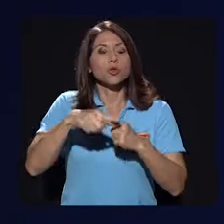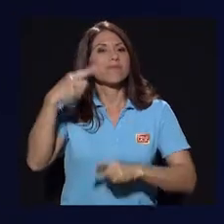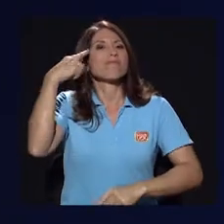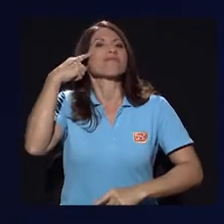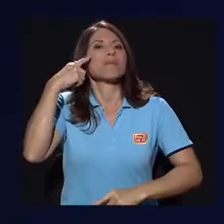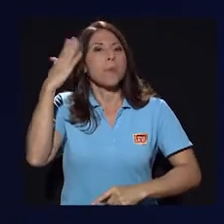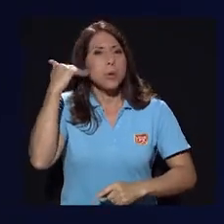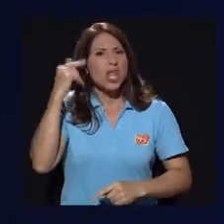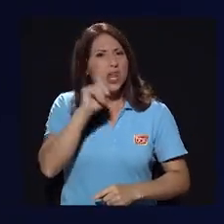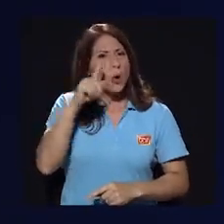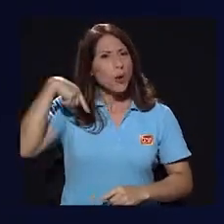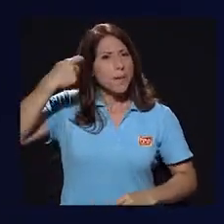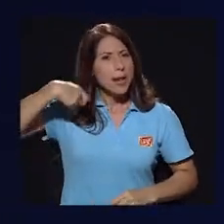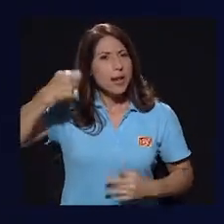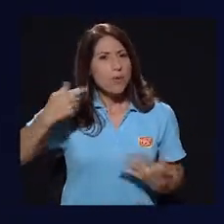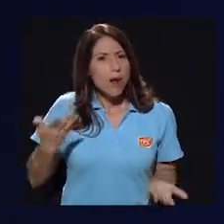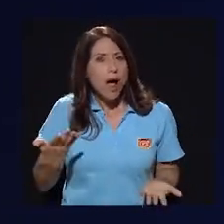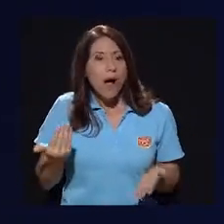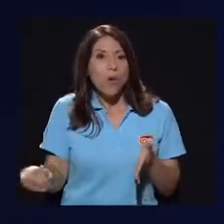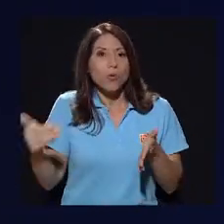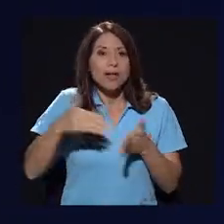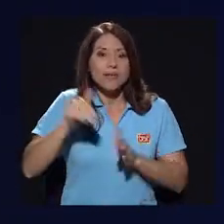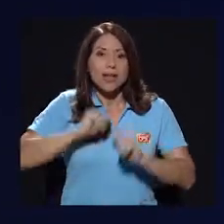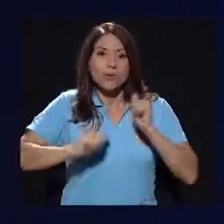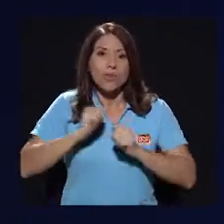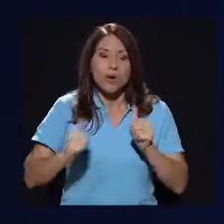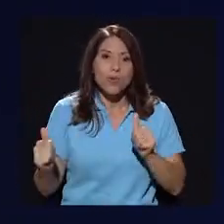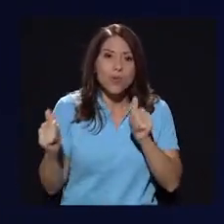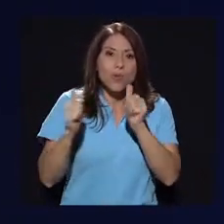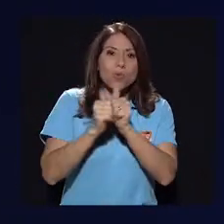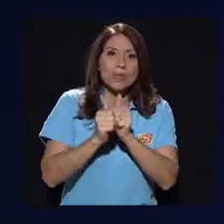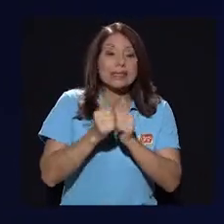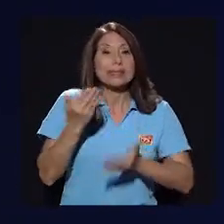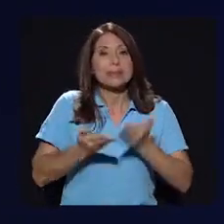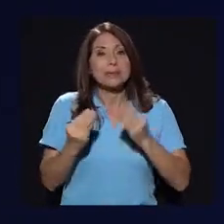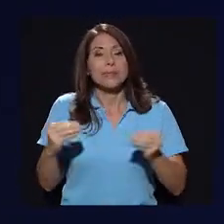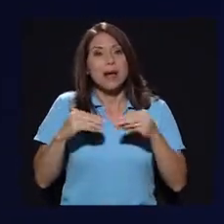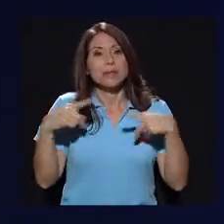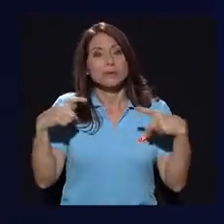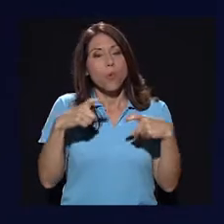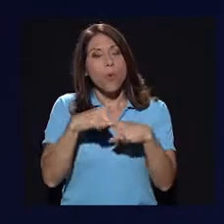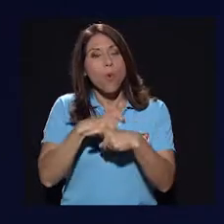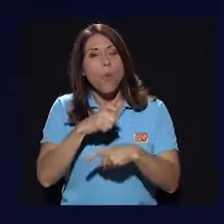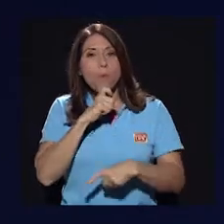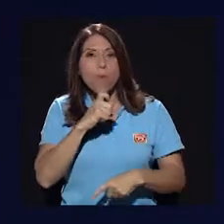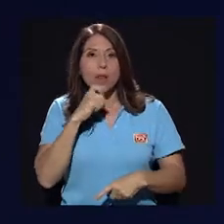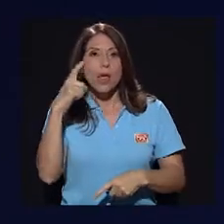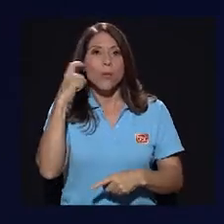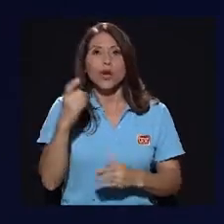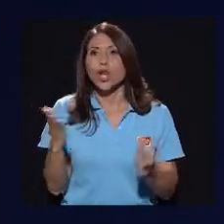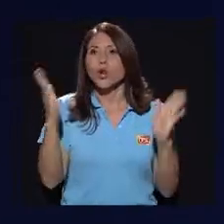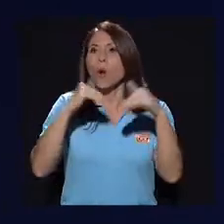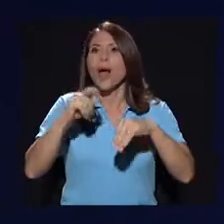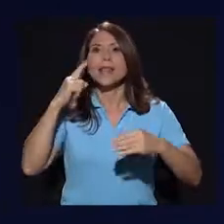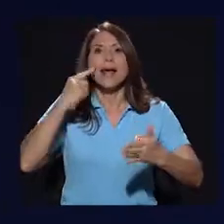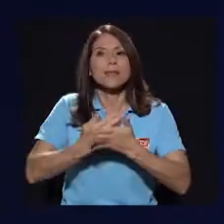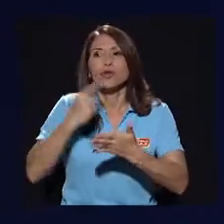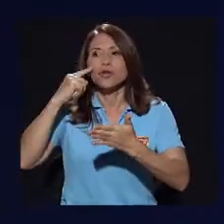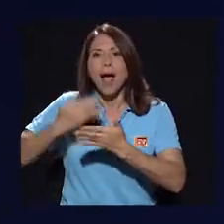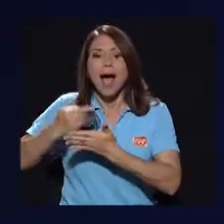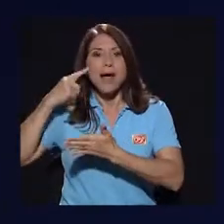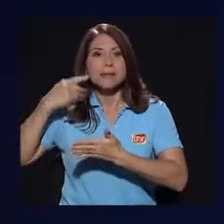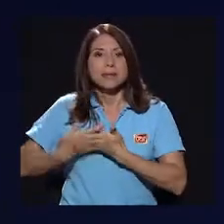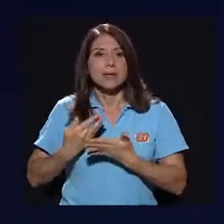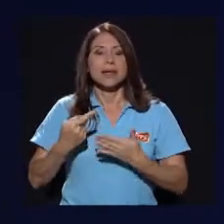hacemos una película? Volver a actuar juntas, ¿verdad? De repente es un poco más complicado porque no hay tantos castings o nosotros